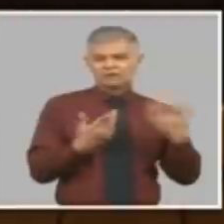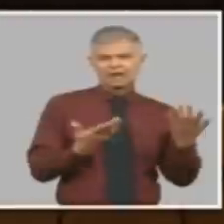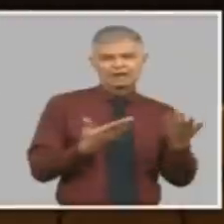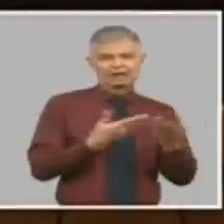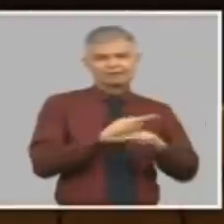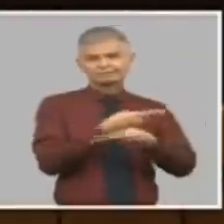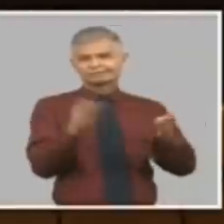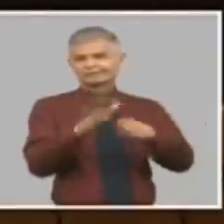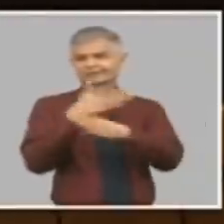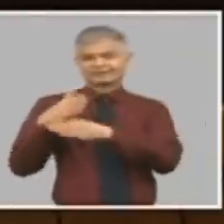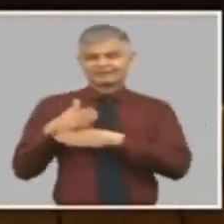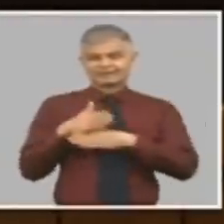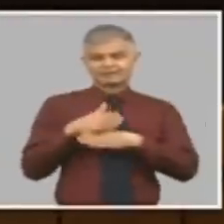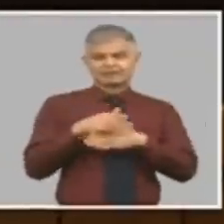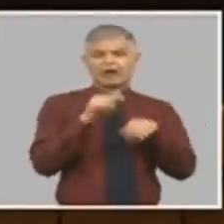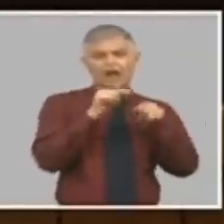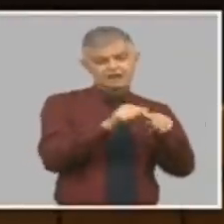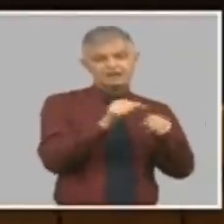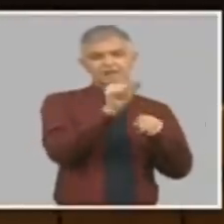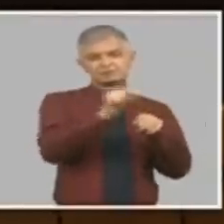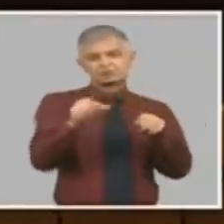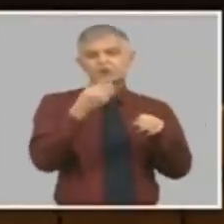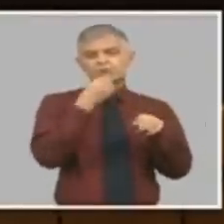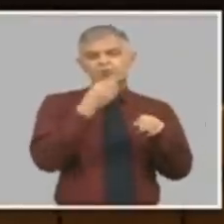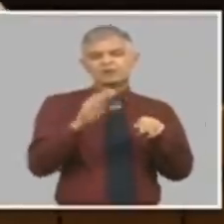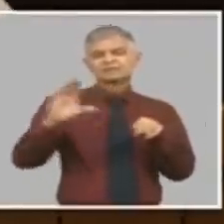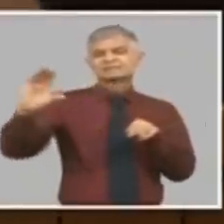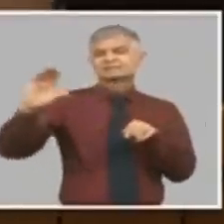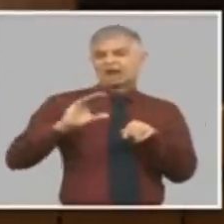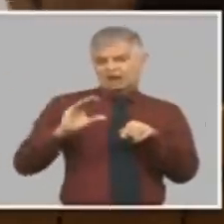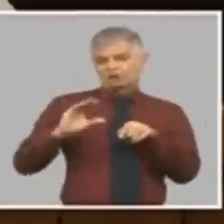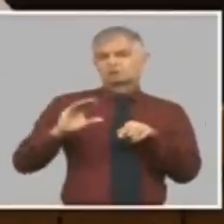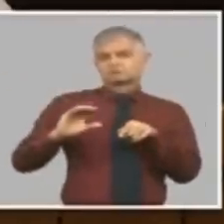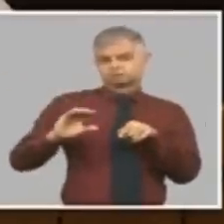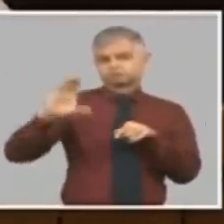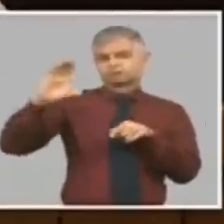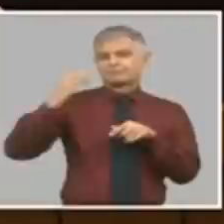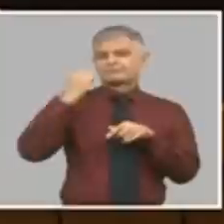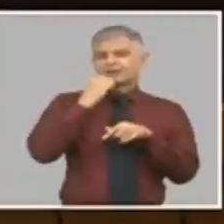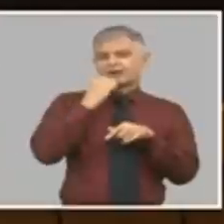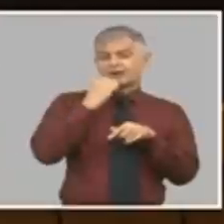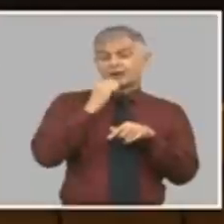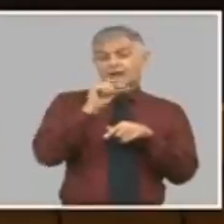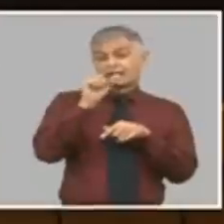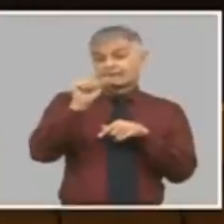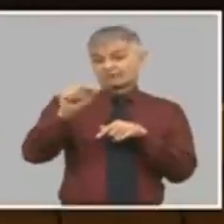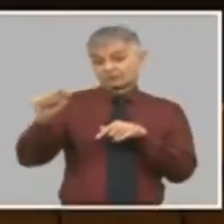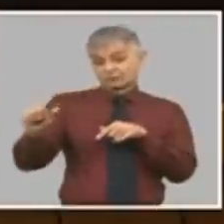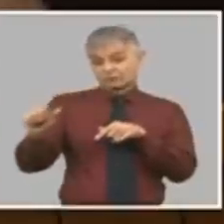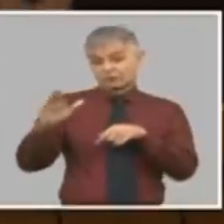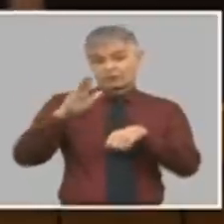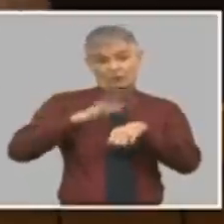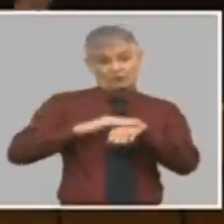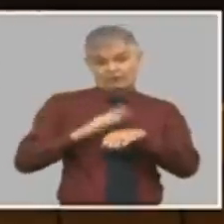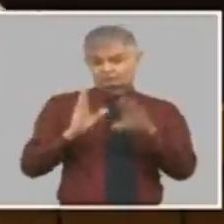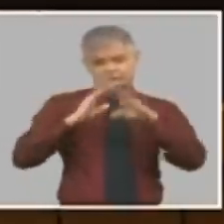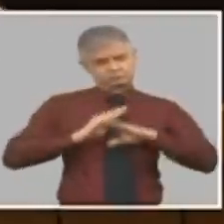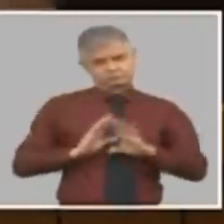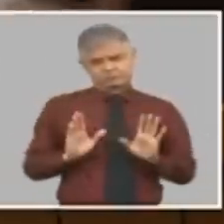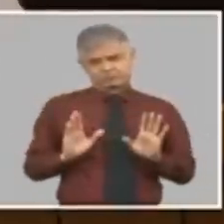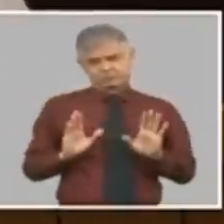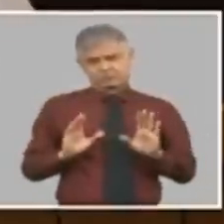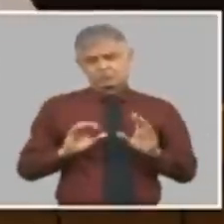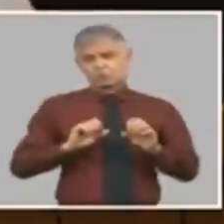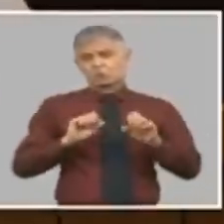cobrar determinado nivel de salario. Que no son culpables y los sistemas de pago